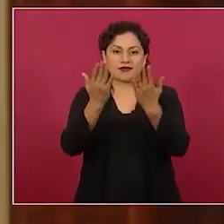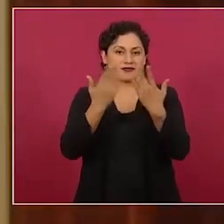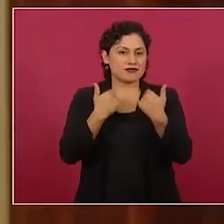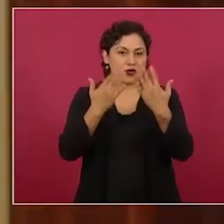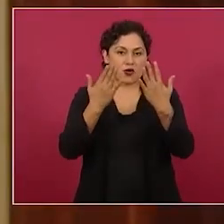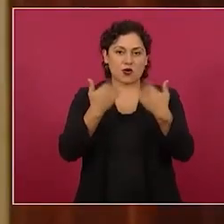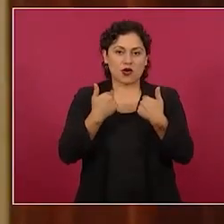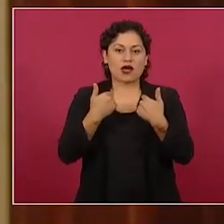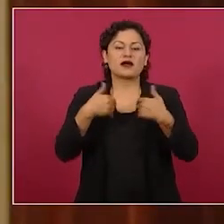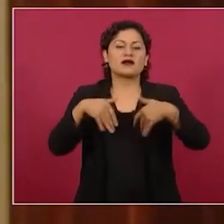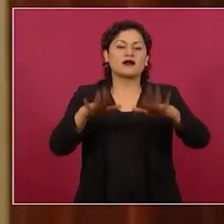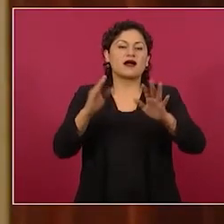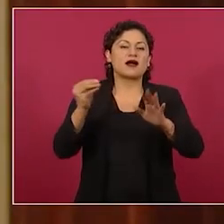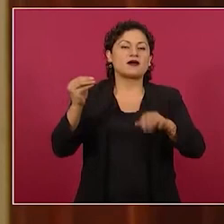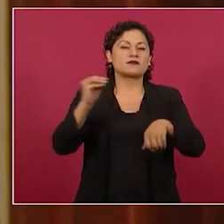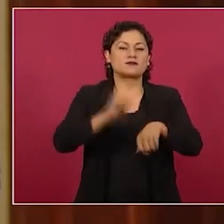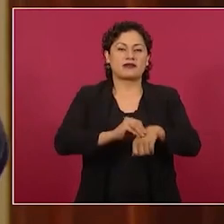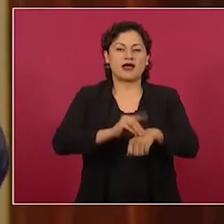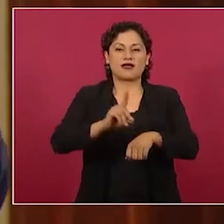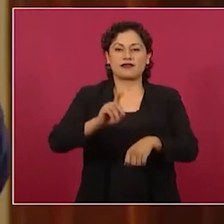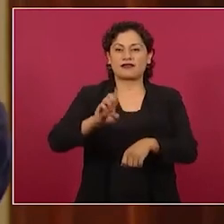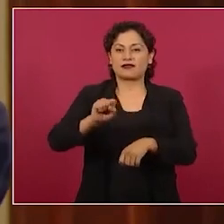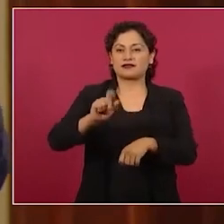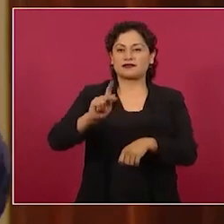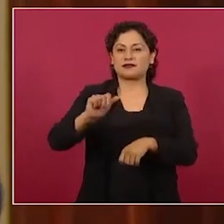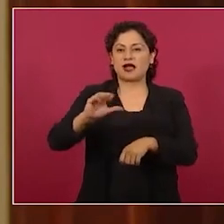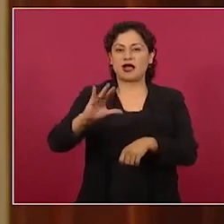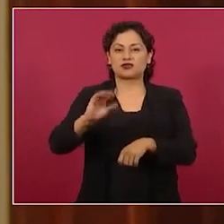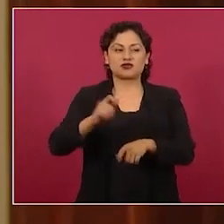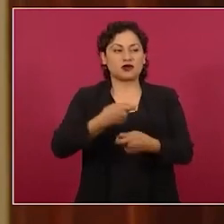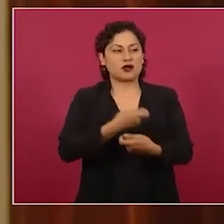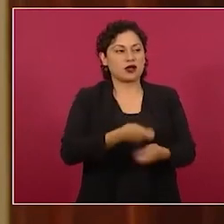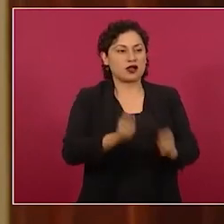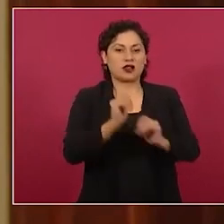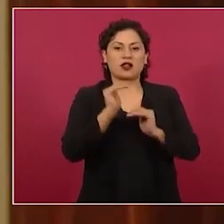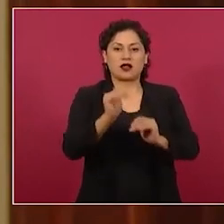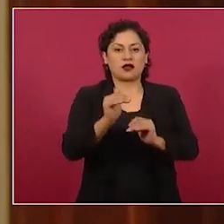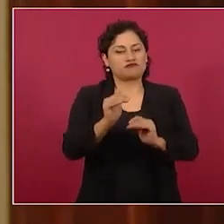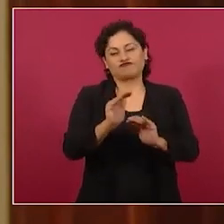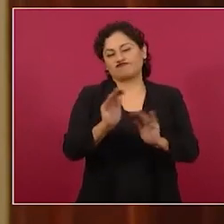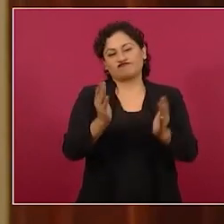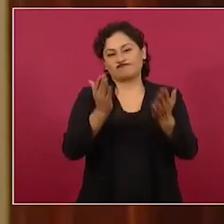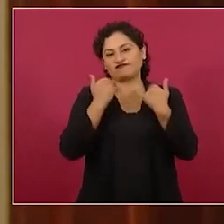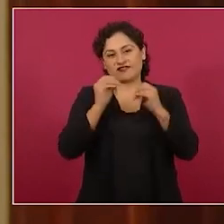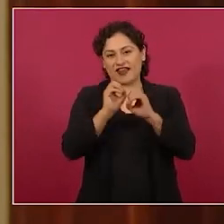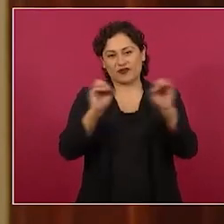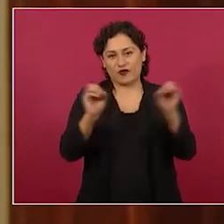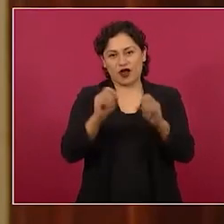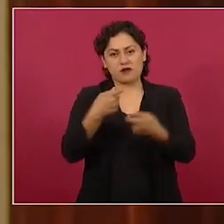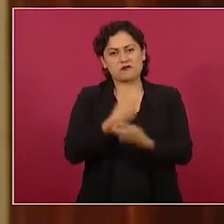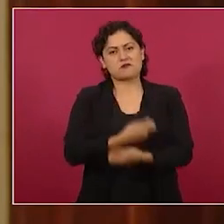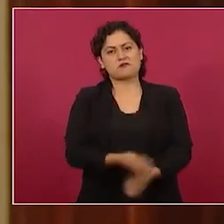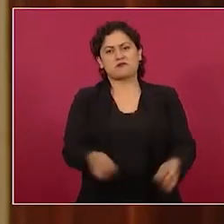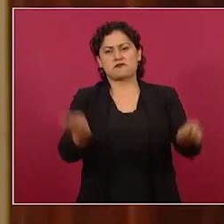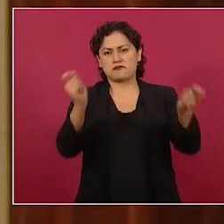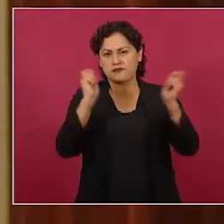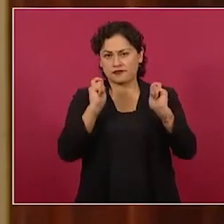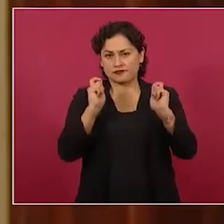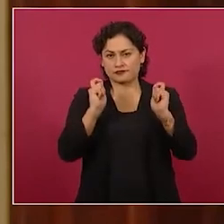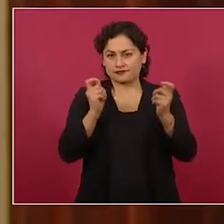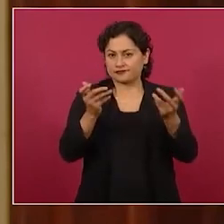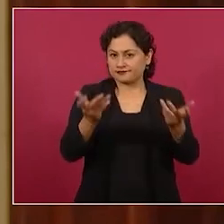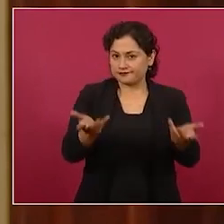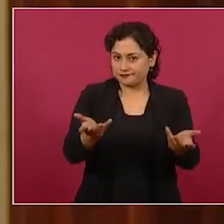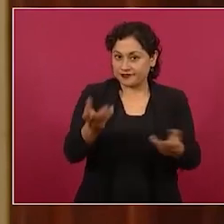despacho fíjense cómo no son tan buenos los